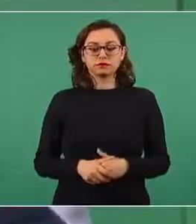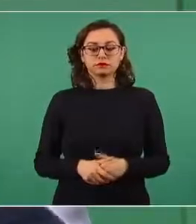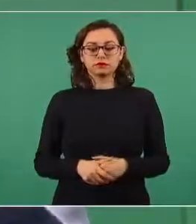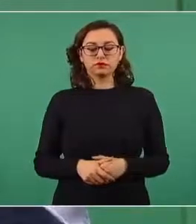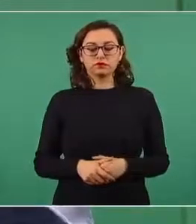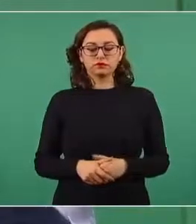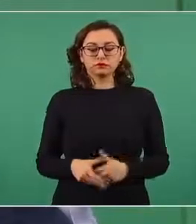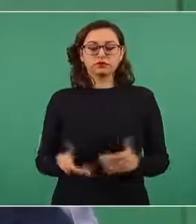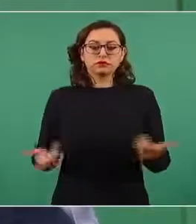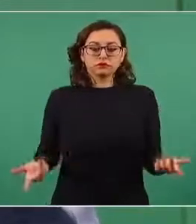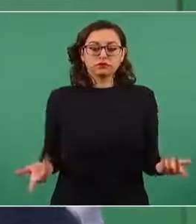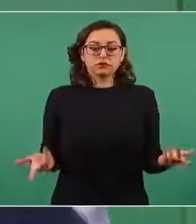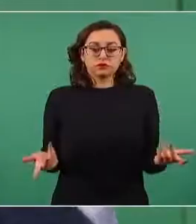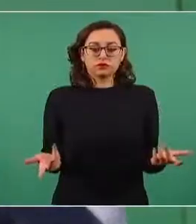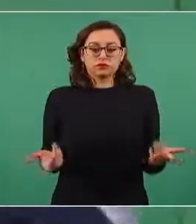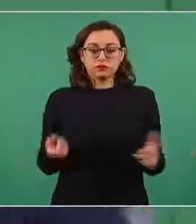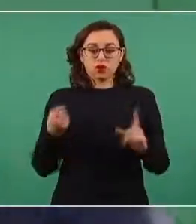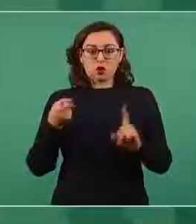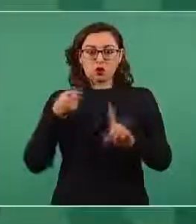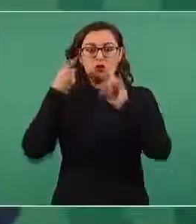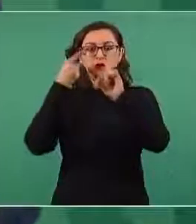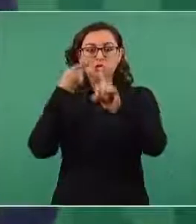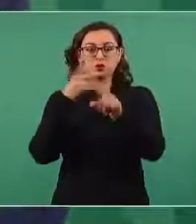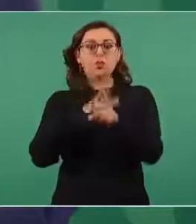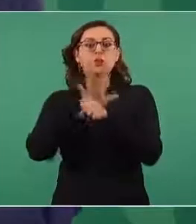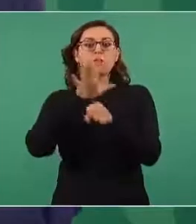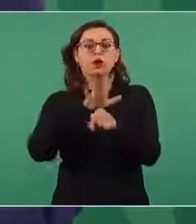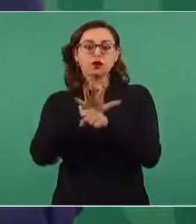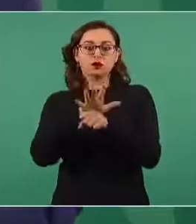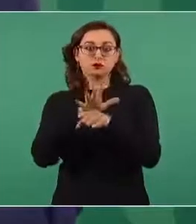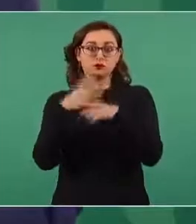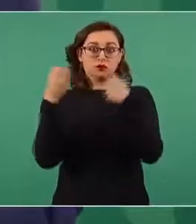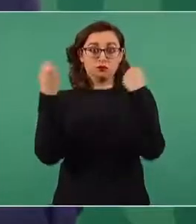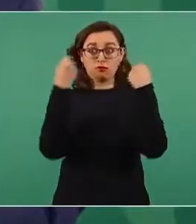se puedan ya regularizar las